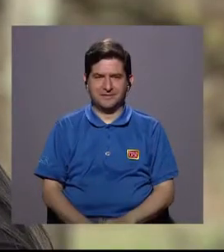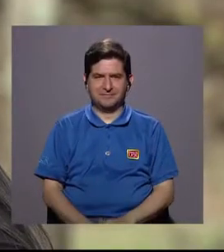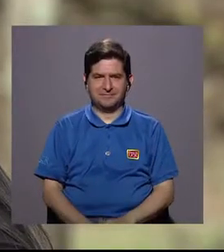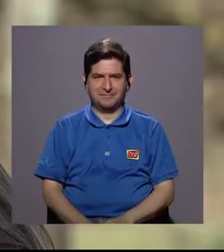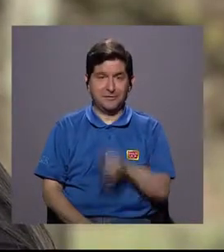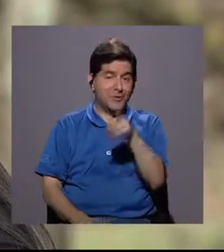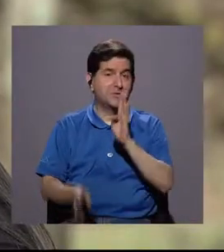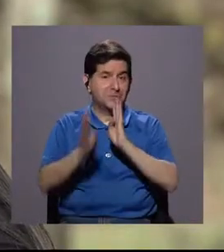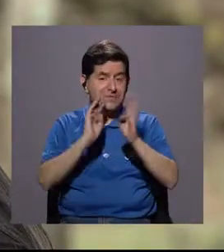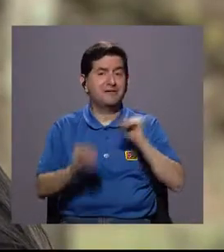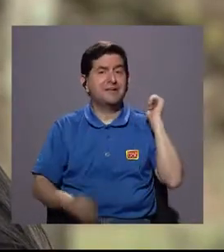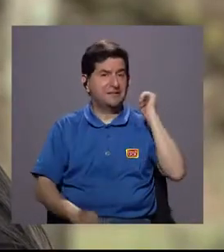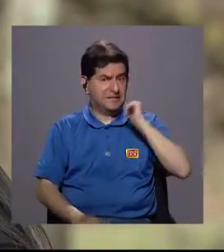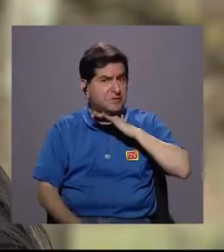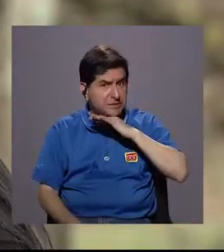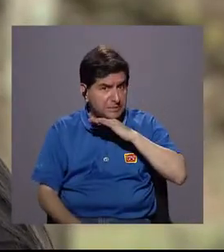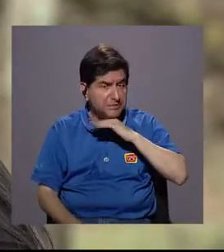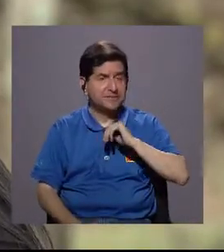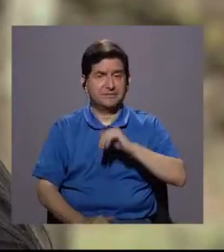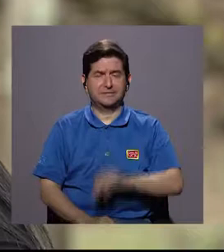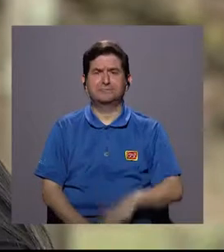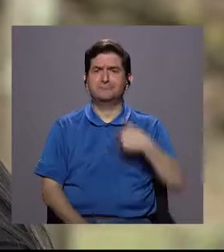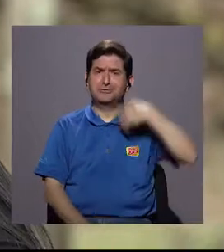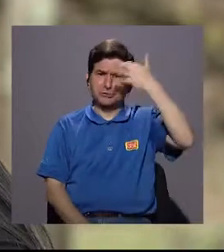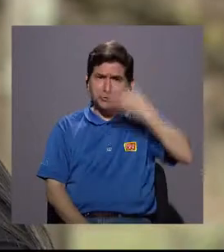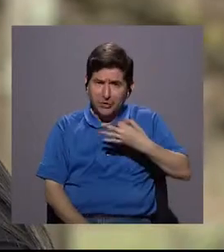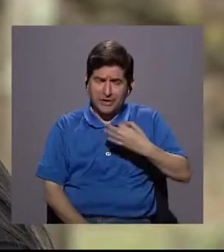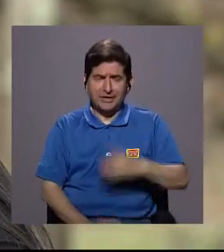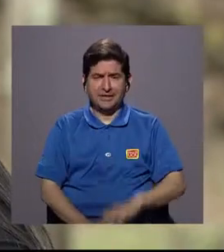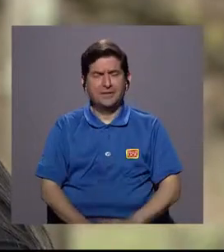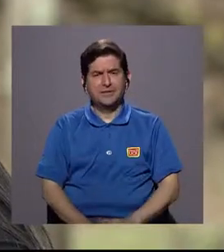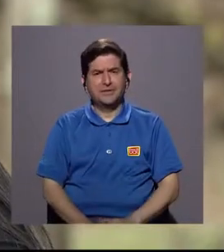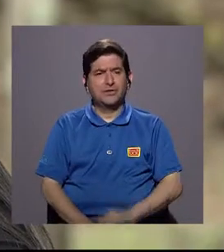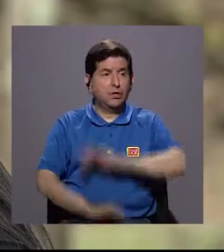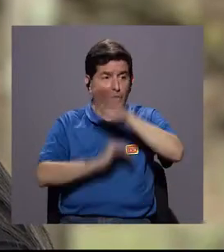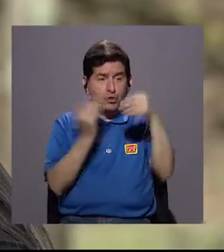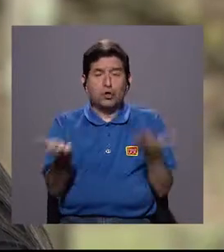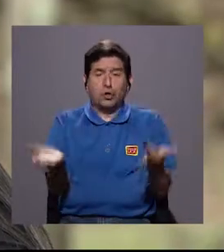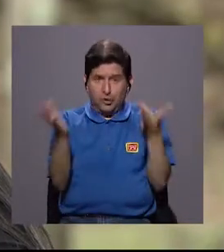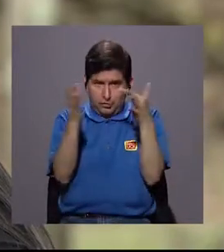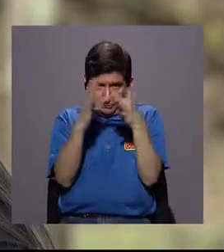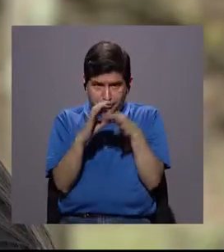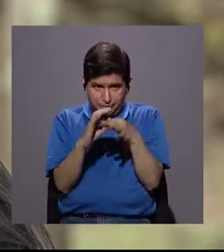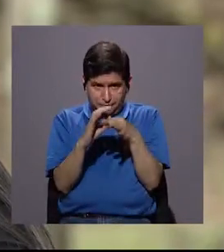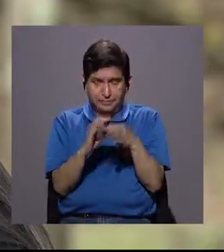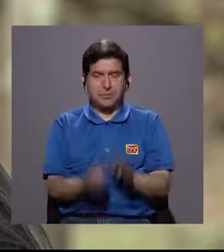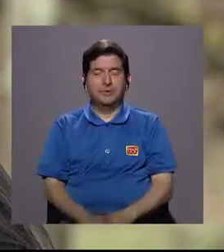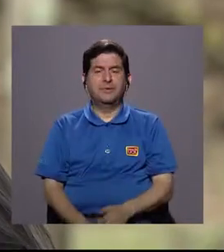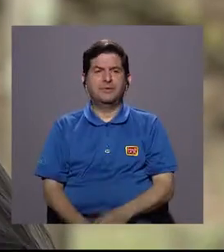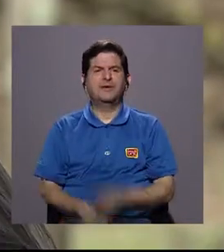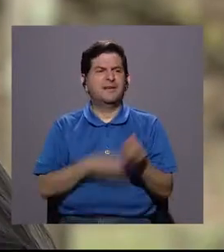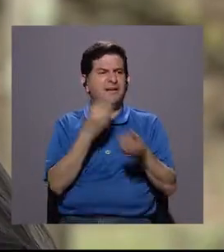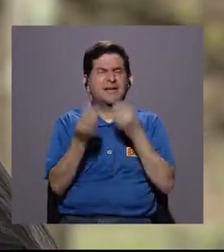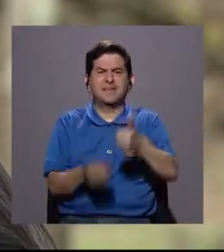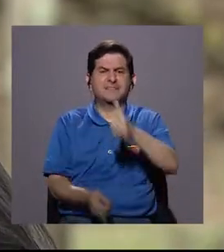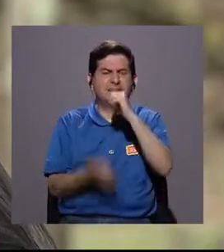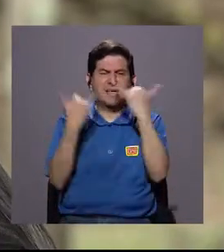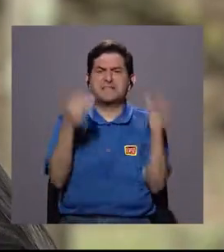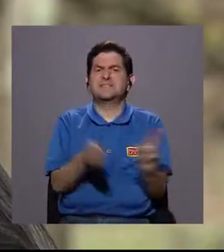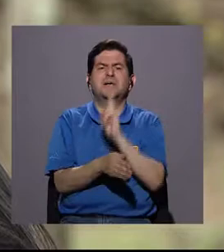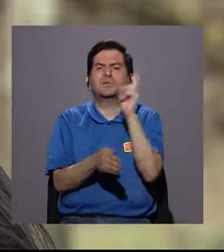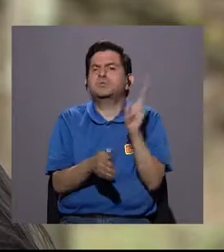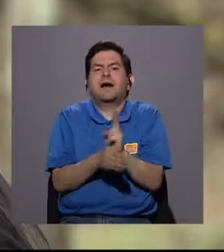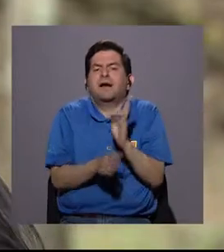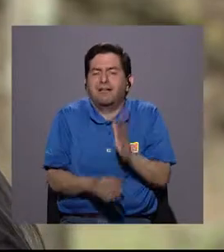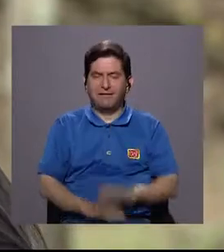vos hablabas de contaminación, yo creo que todo gira en torno a qué estamos haciendo con el agua una vez que la